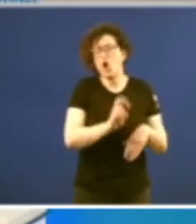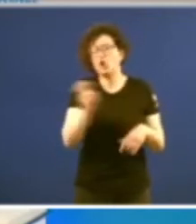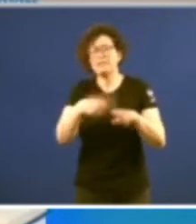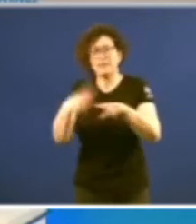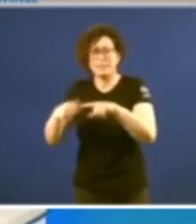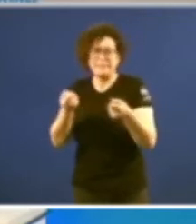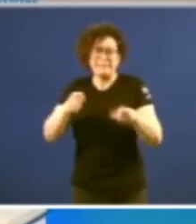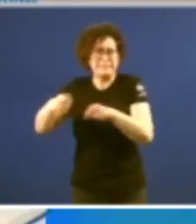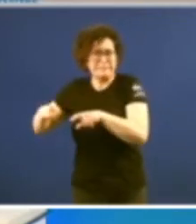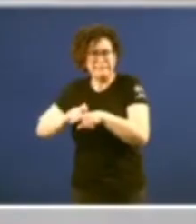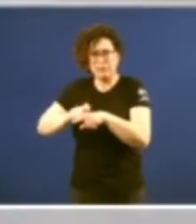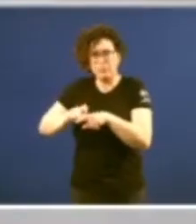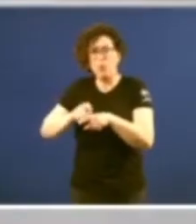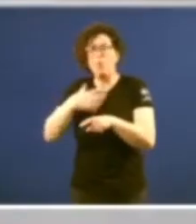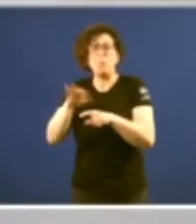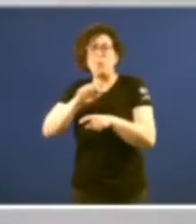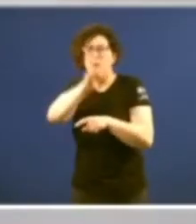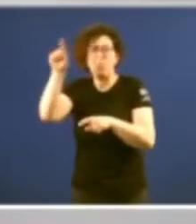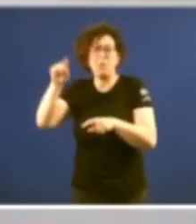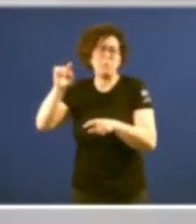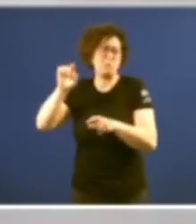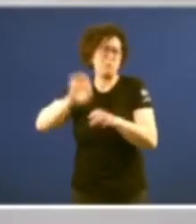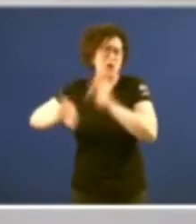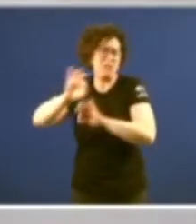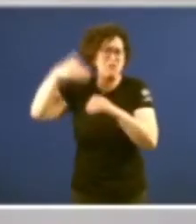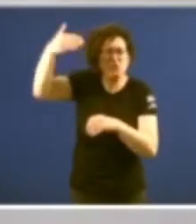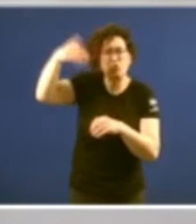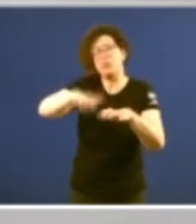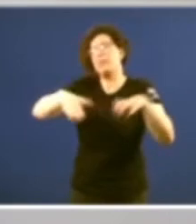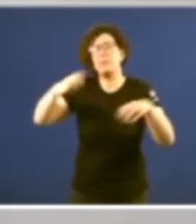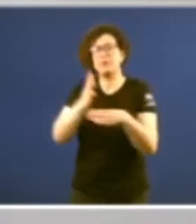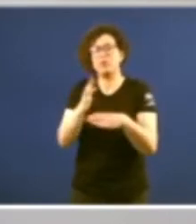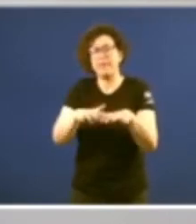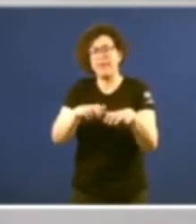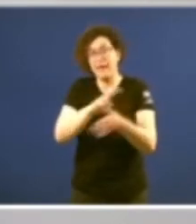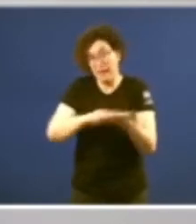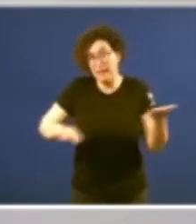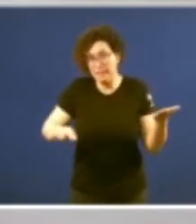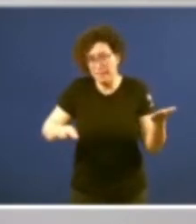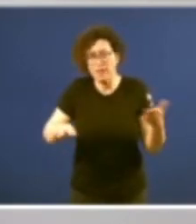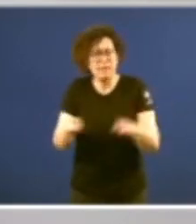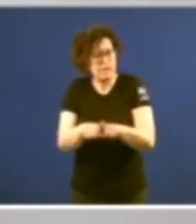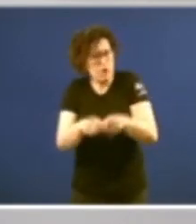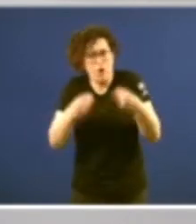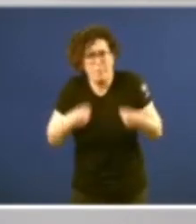outras actividades deste tipo que se poidan organizar no futuro no Parlamento de Galicia que tamén cumplirá